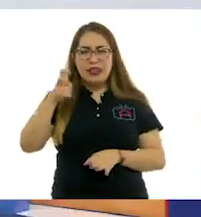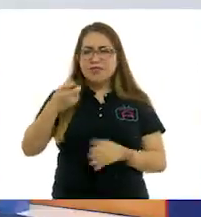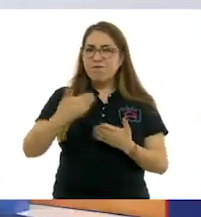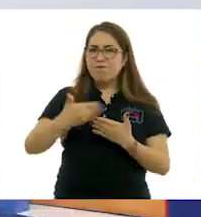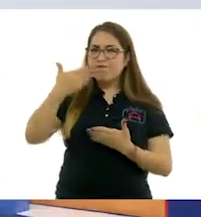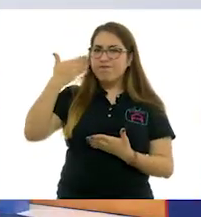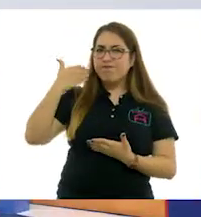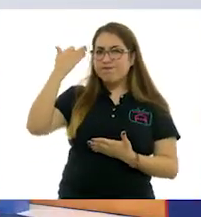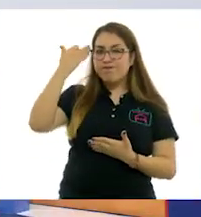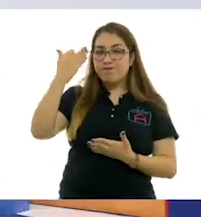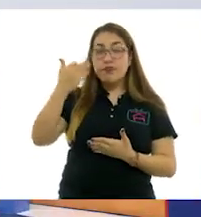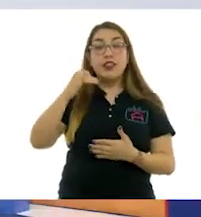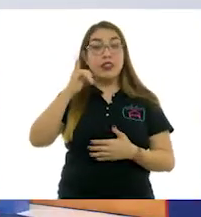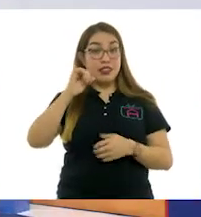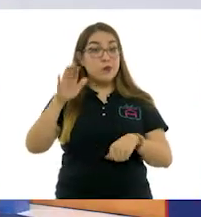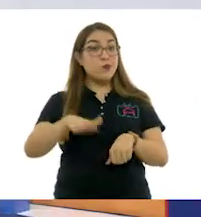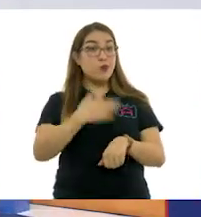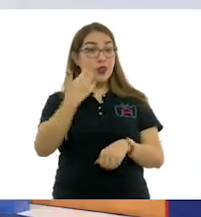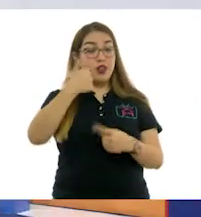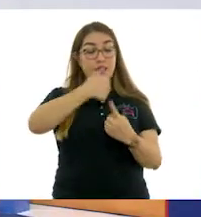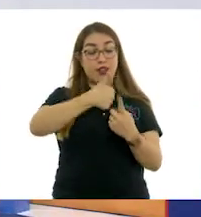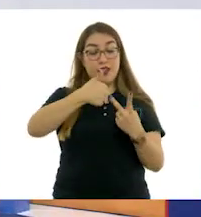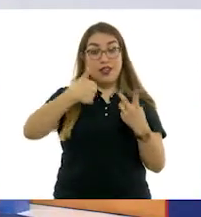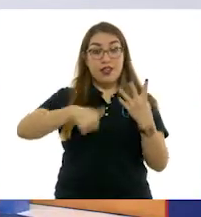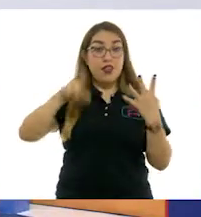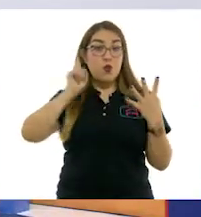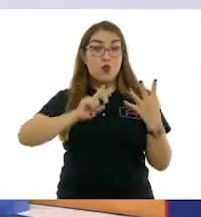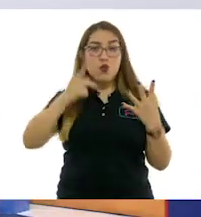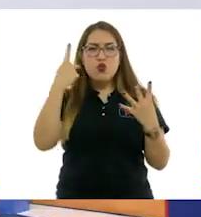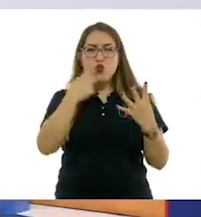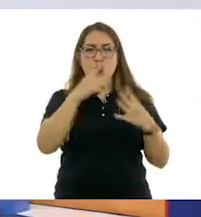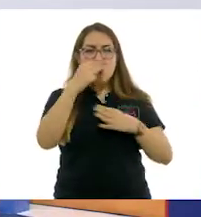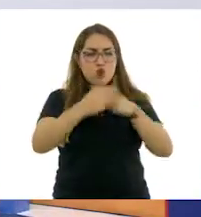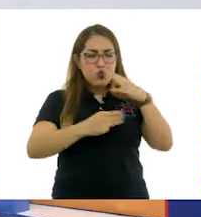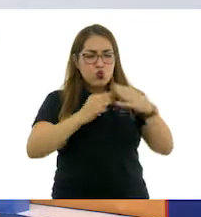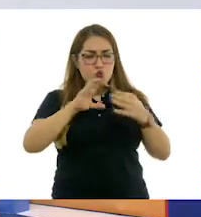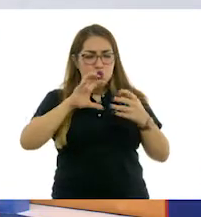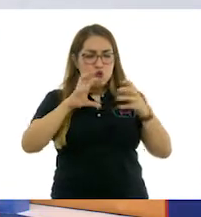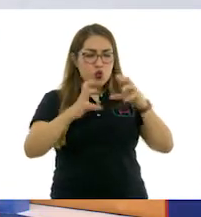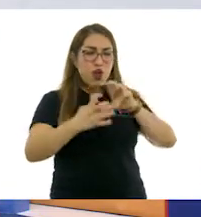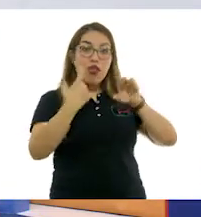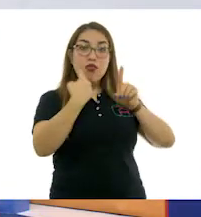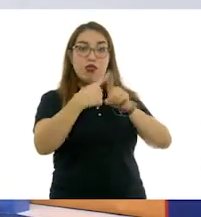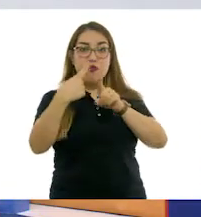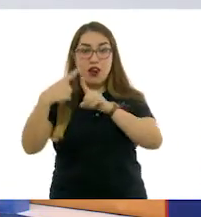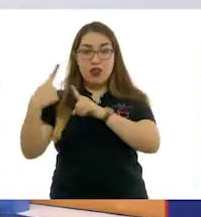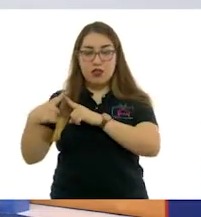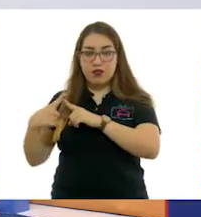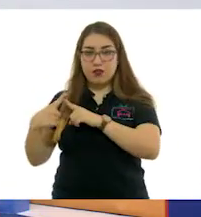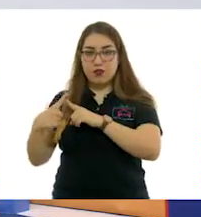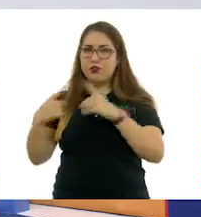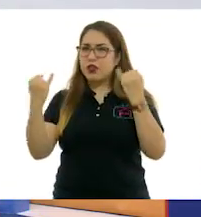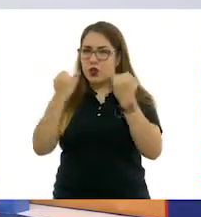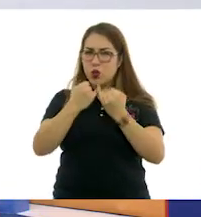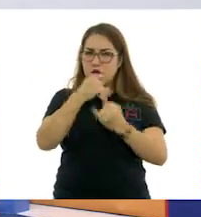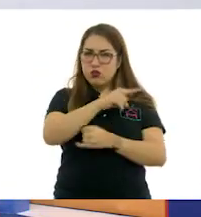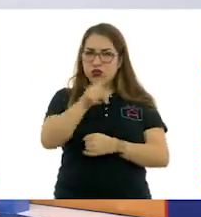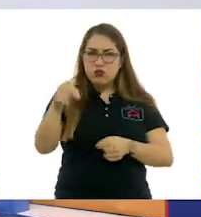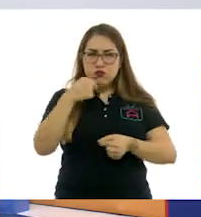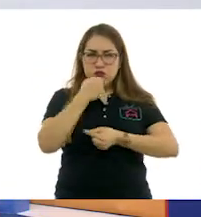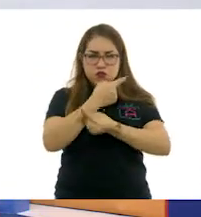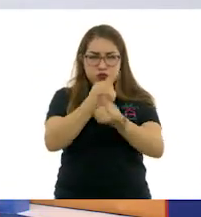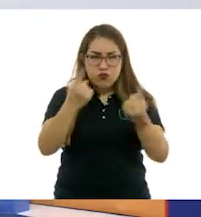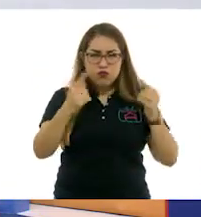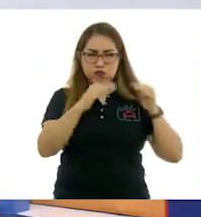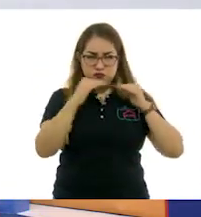porque cada mujer ve el mundo de manera distinta, porque todos somos diferentes. Así como ustedes, niñas y niños, perciben de manera